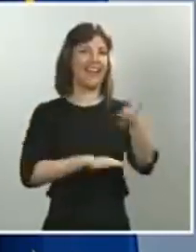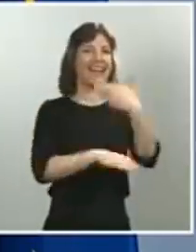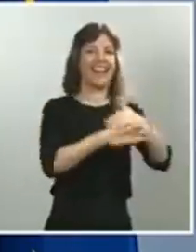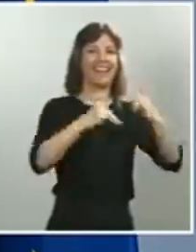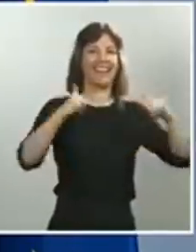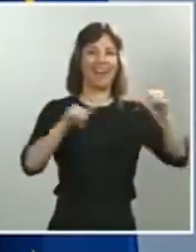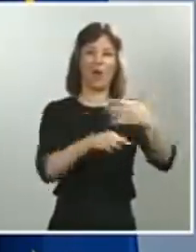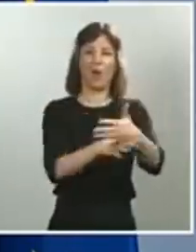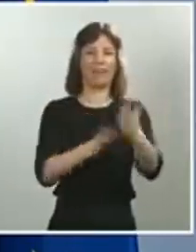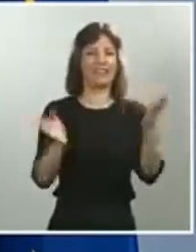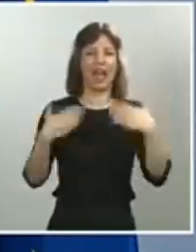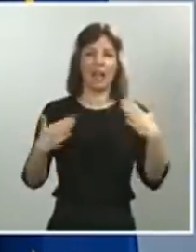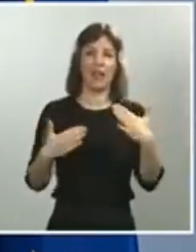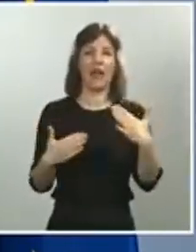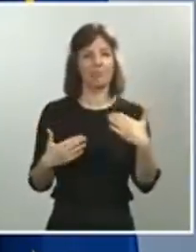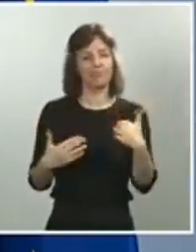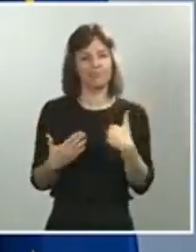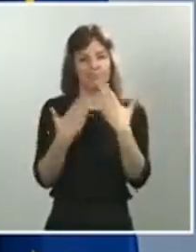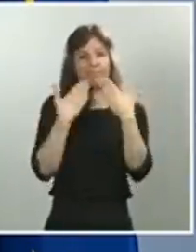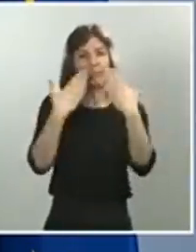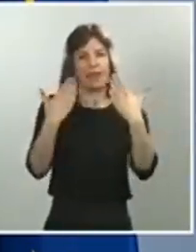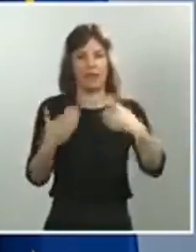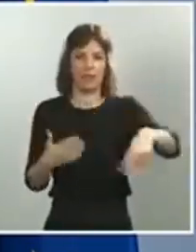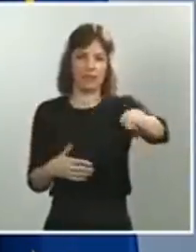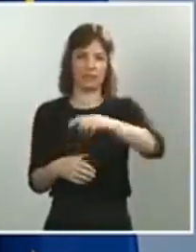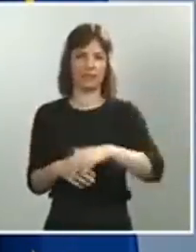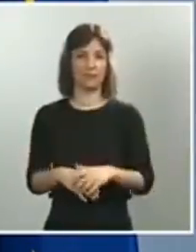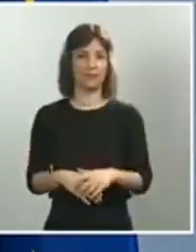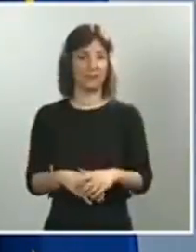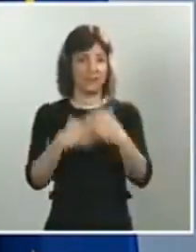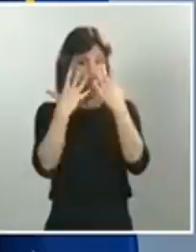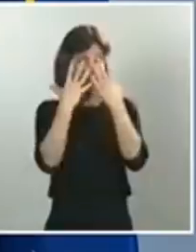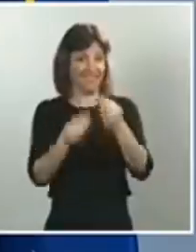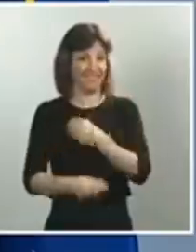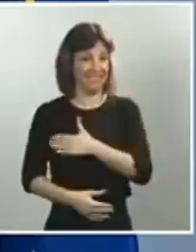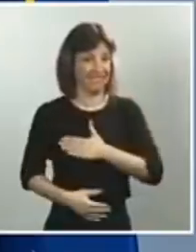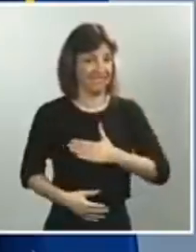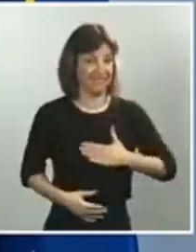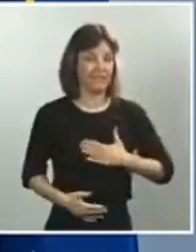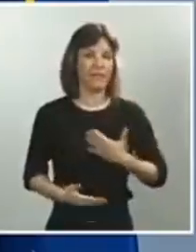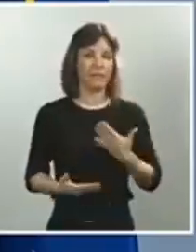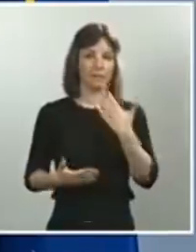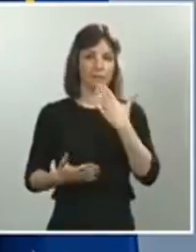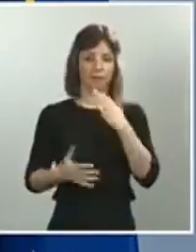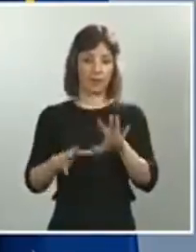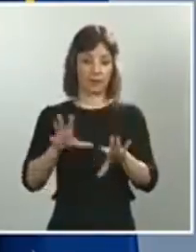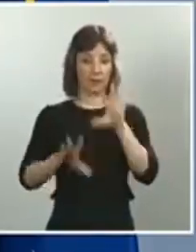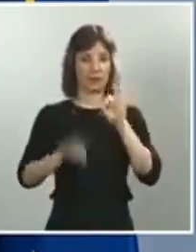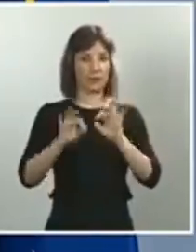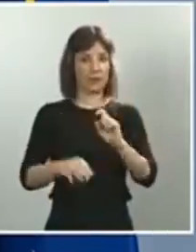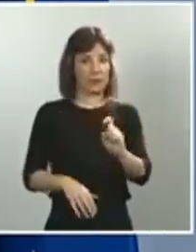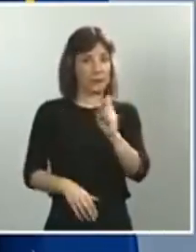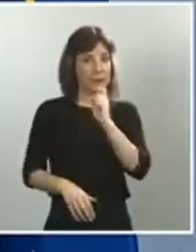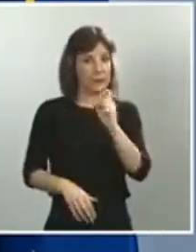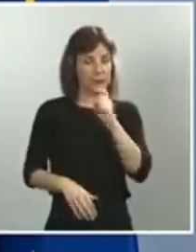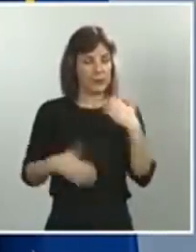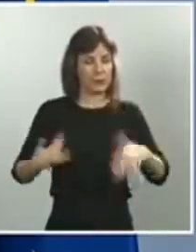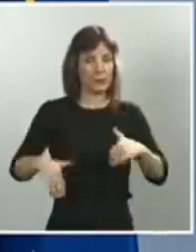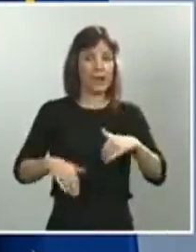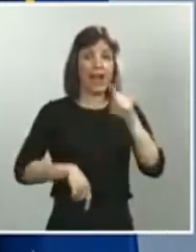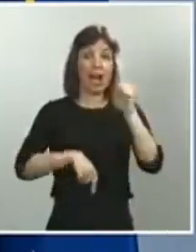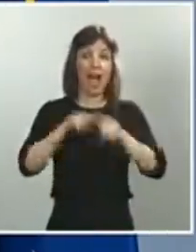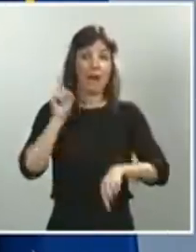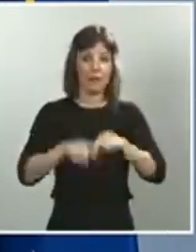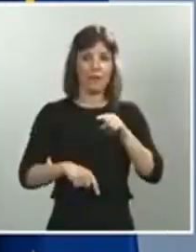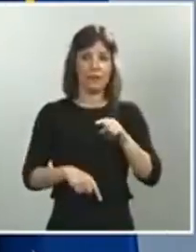daros las gracias. Quiero que entendáis que cuando se tienen que tomar decisiones que son muy difíciles, a veces nosotros podemos hacer mal